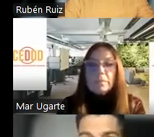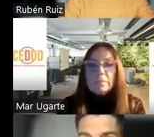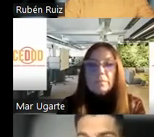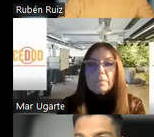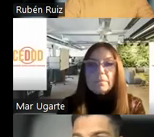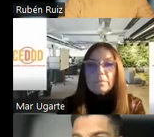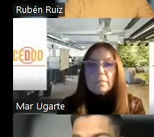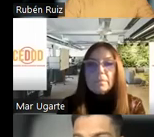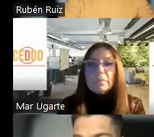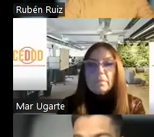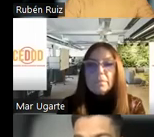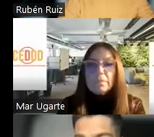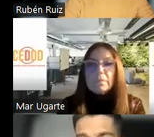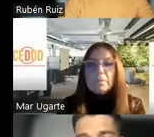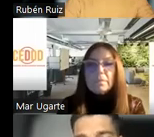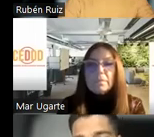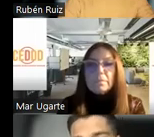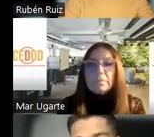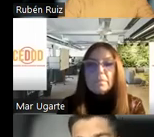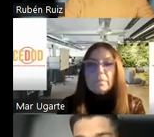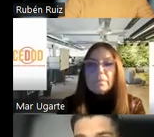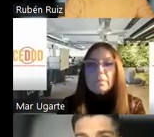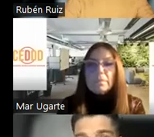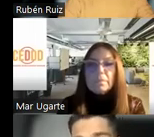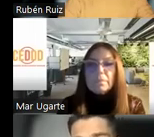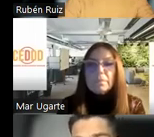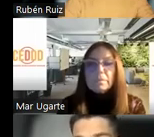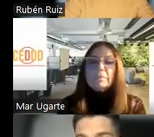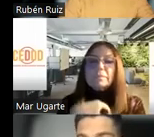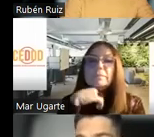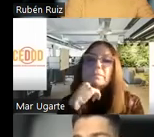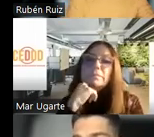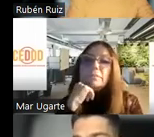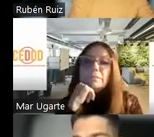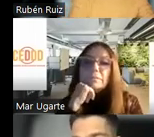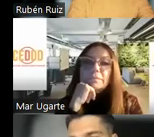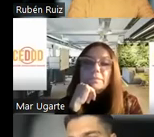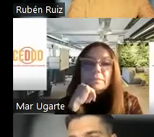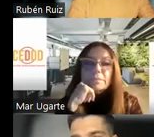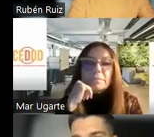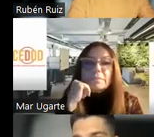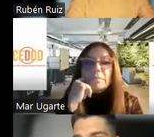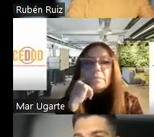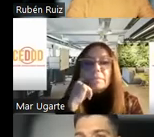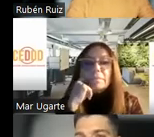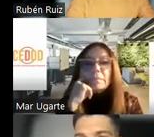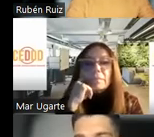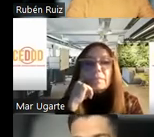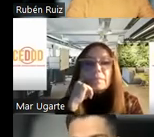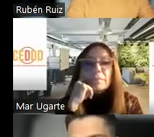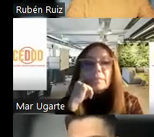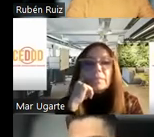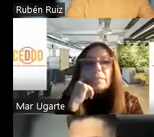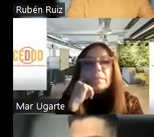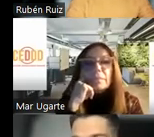sentarnos con vosotros lo suficiente en las consultas y tampoco todo el mundo se dedica a los faltos. Entonces hay un cúmulo de